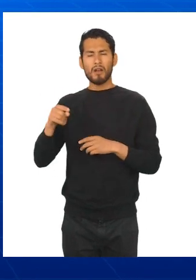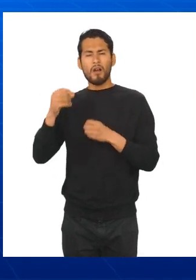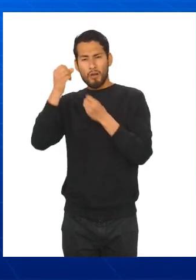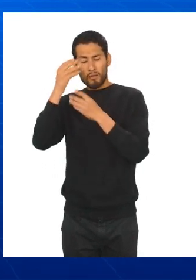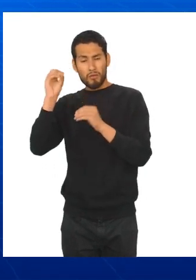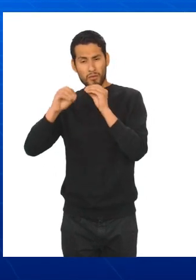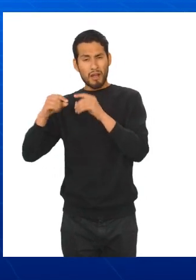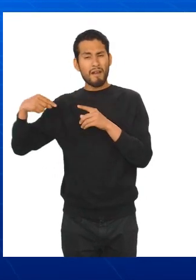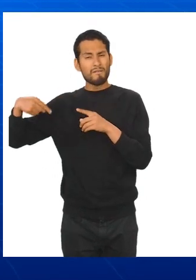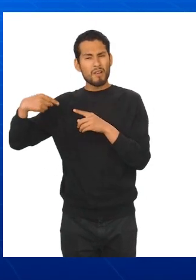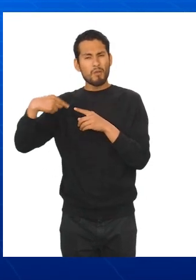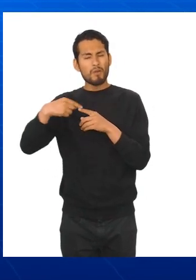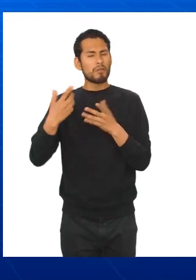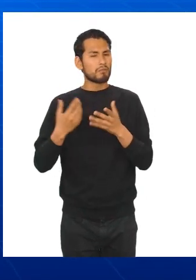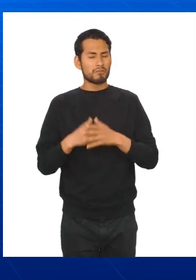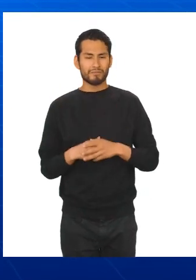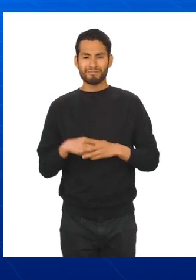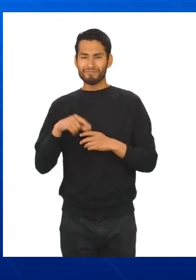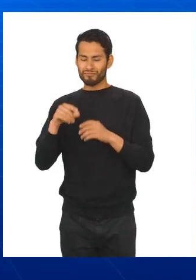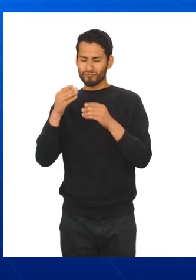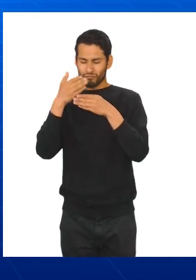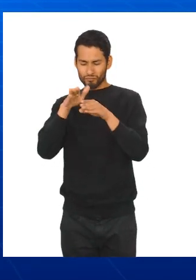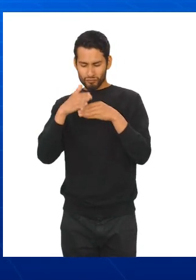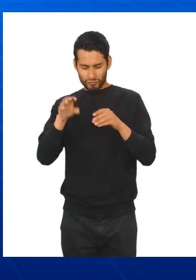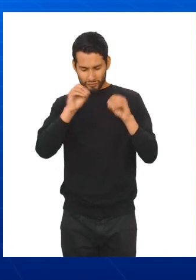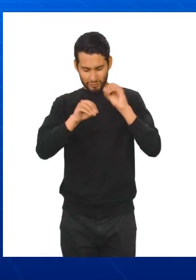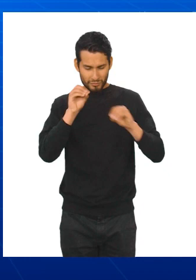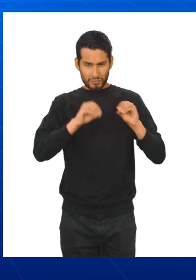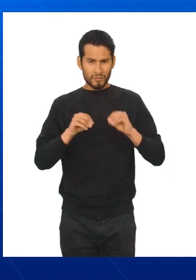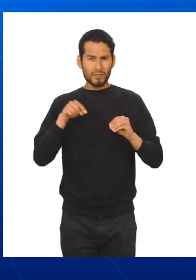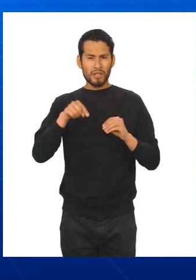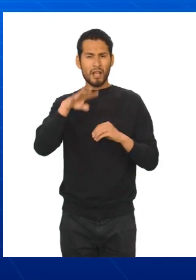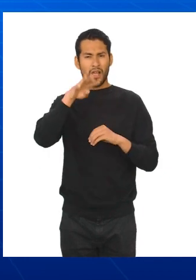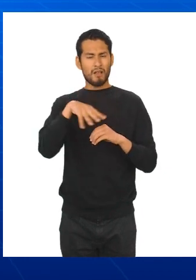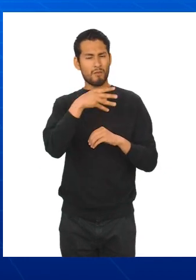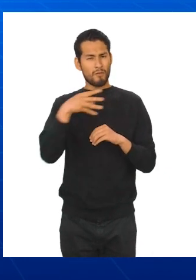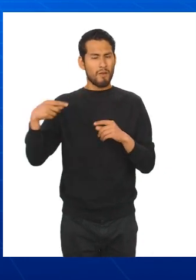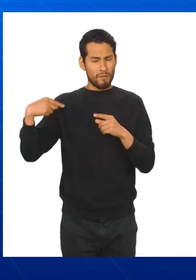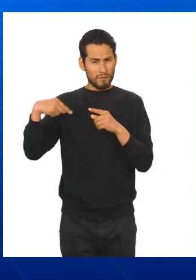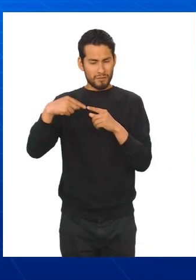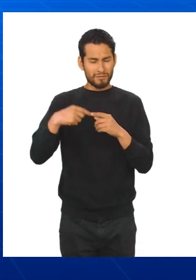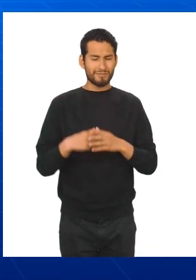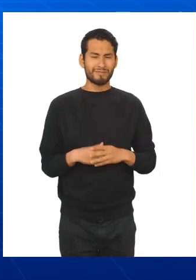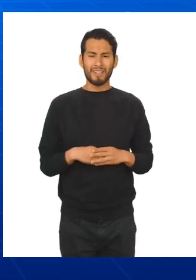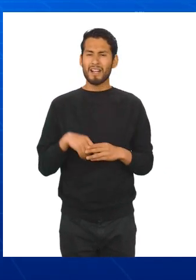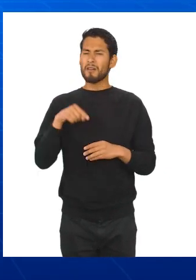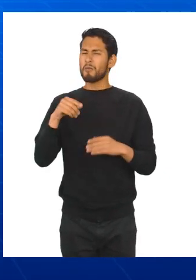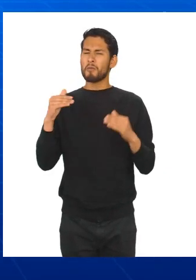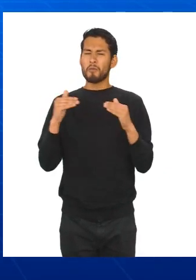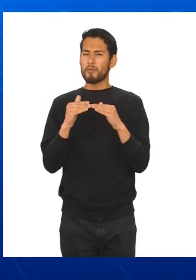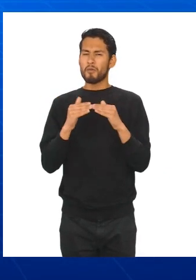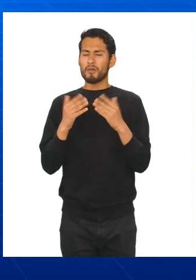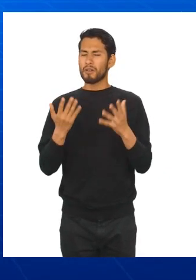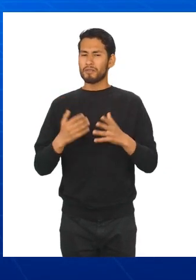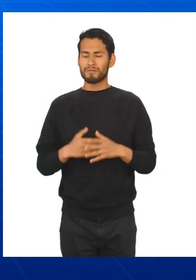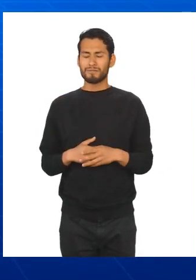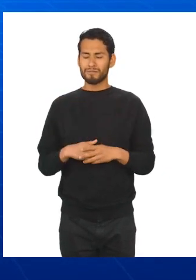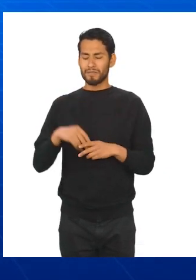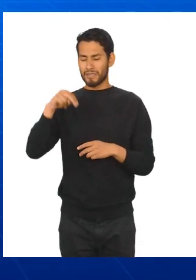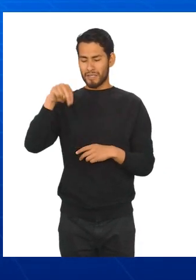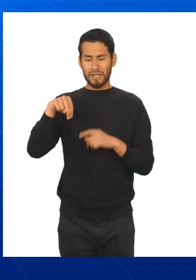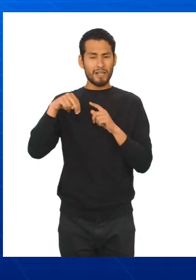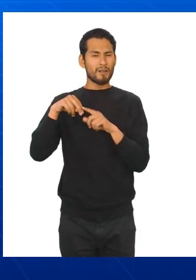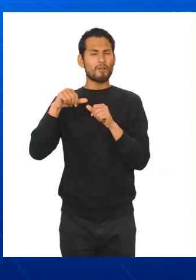Los datos agrupados en frecuencia son los que se distribuyen y organizan en una tabla de frecuencia. La frecuencia es igual